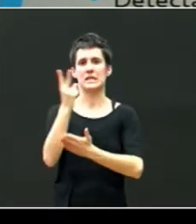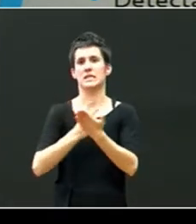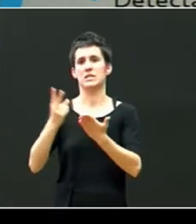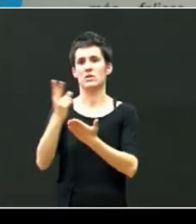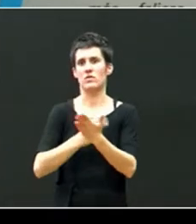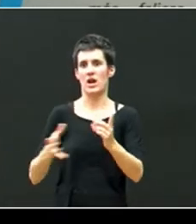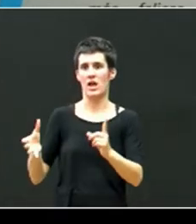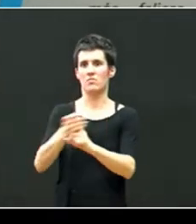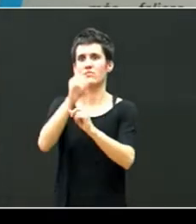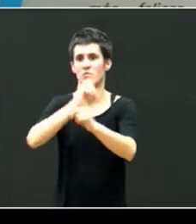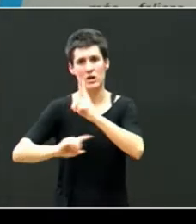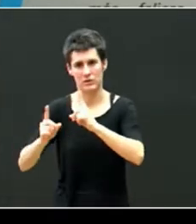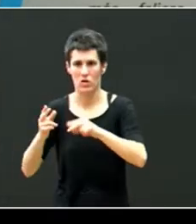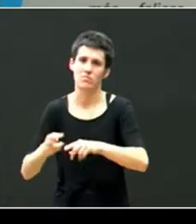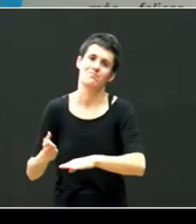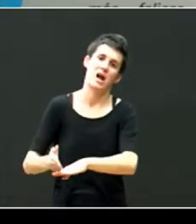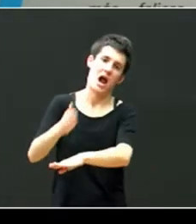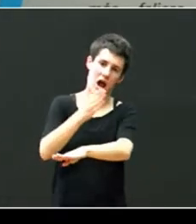antes